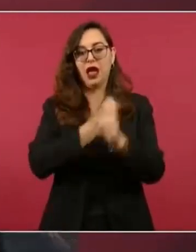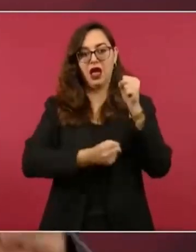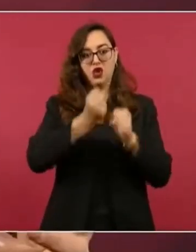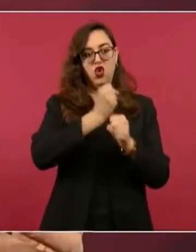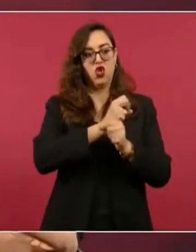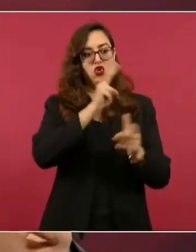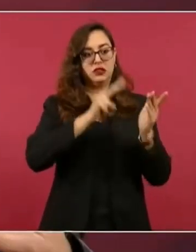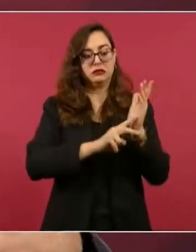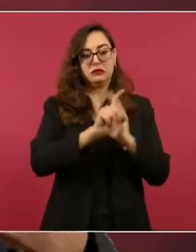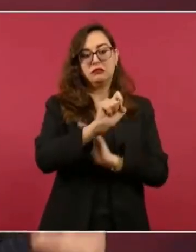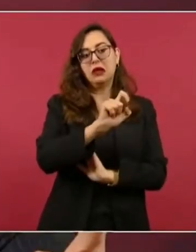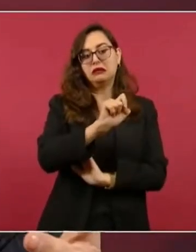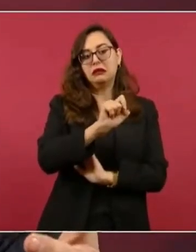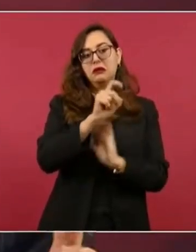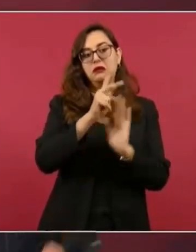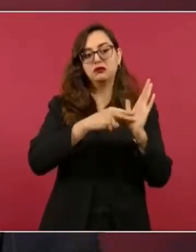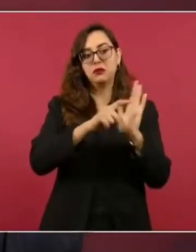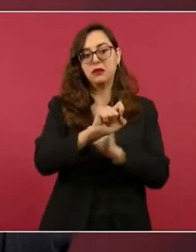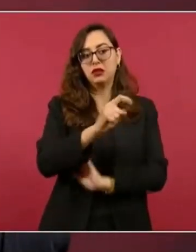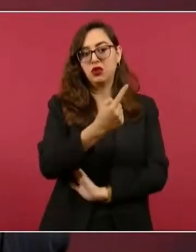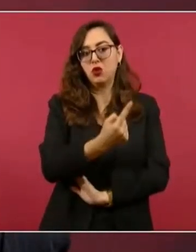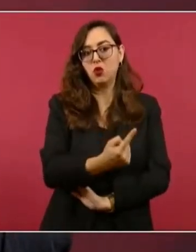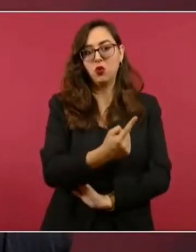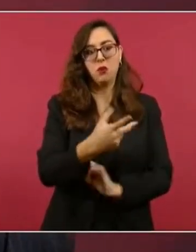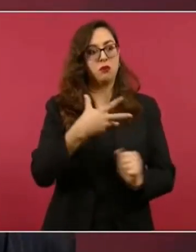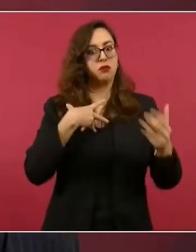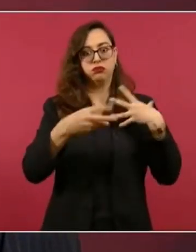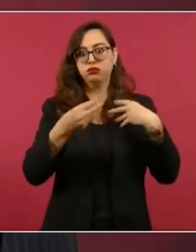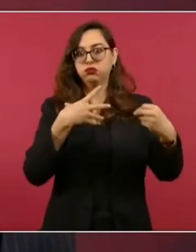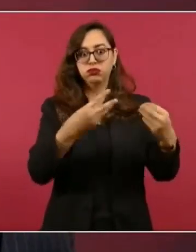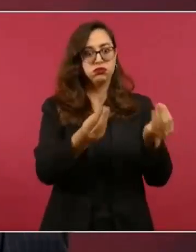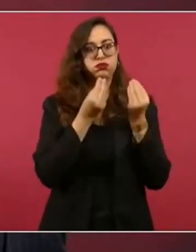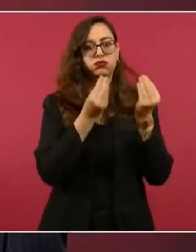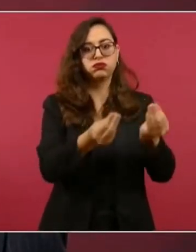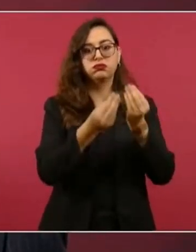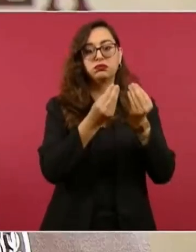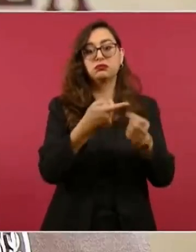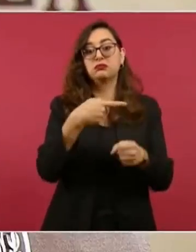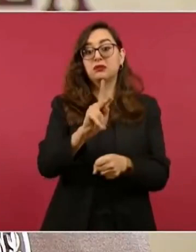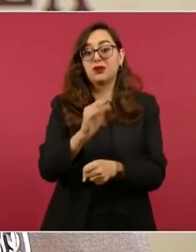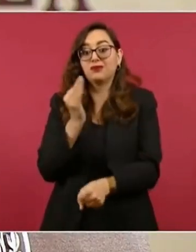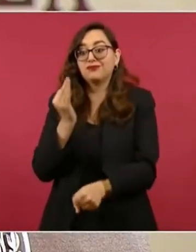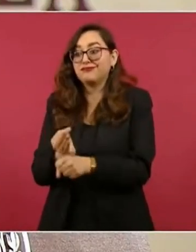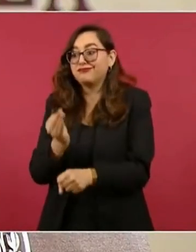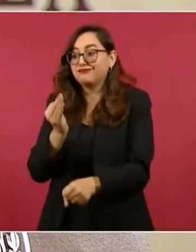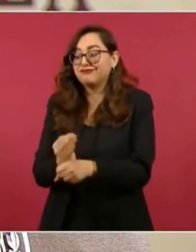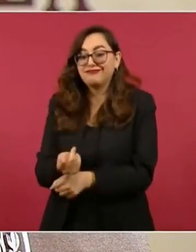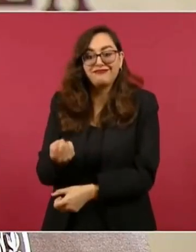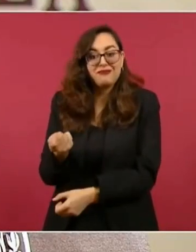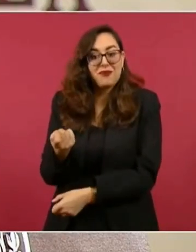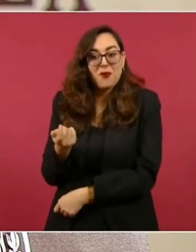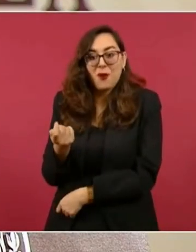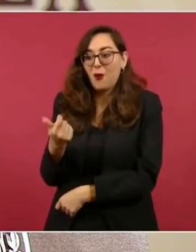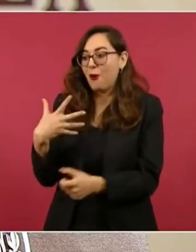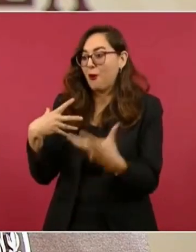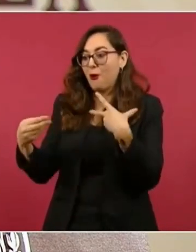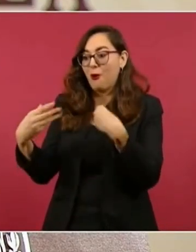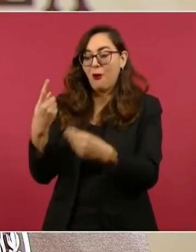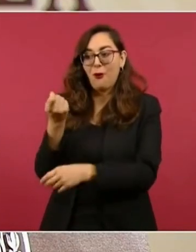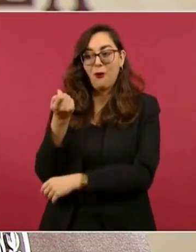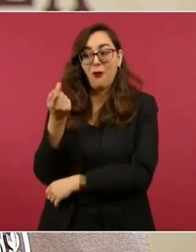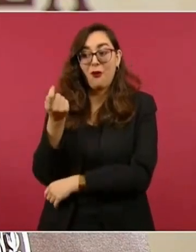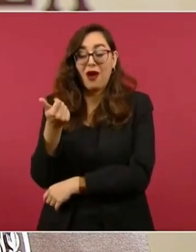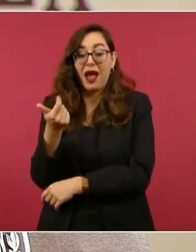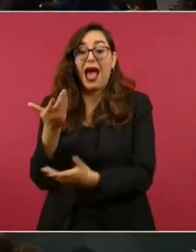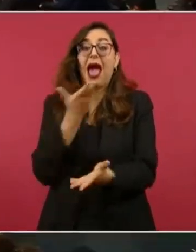ahora son olas muy pequeñas, hay pocos casos, pero además tenemos el éxito de haber vacunado a 87 por